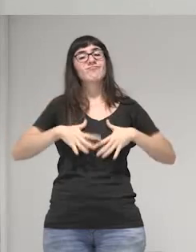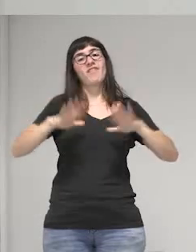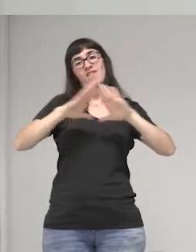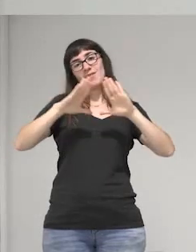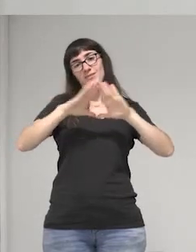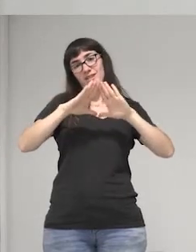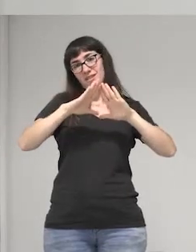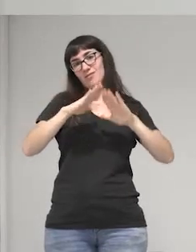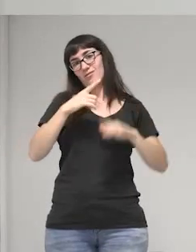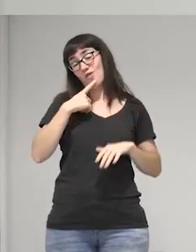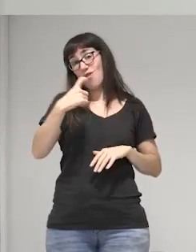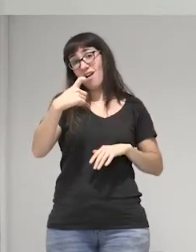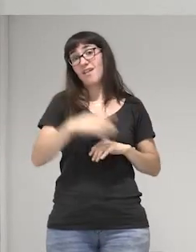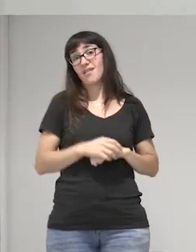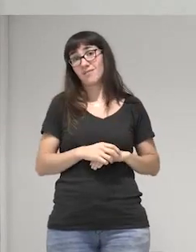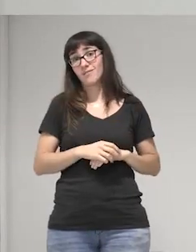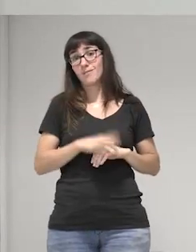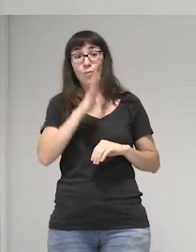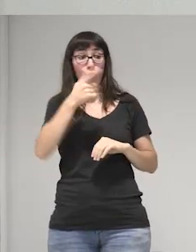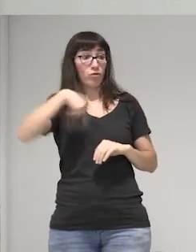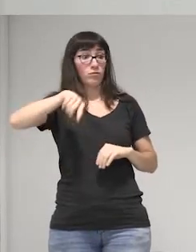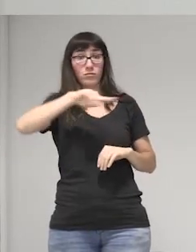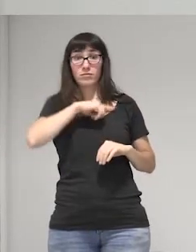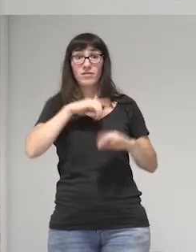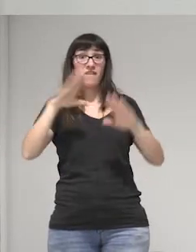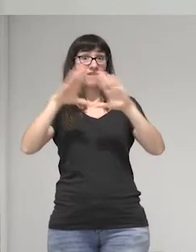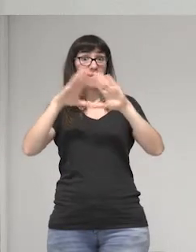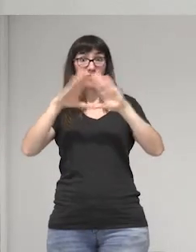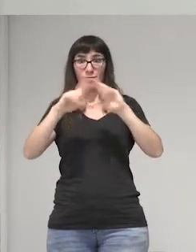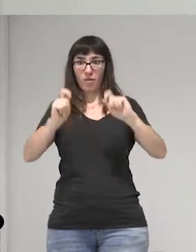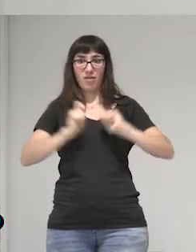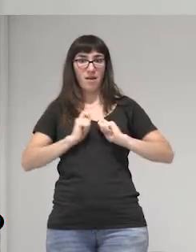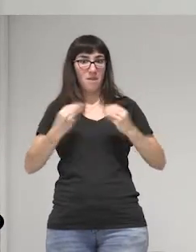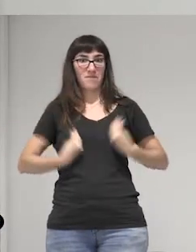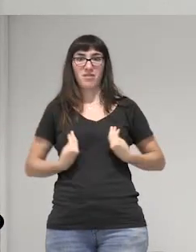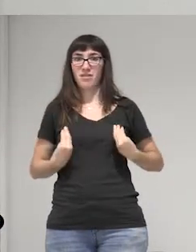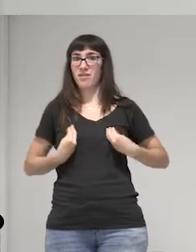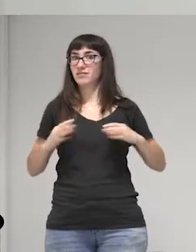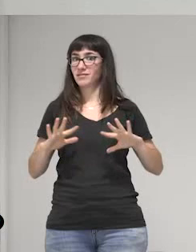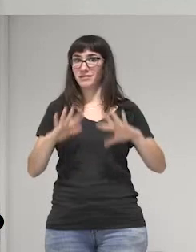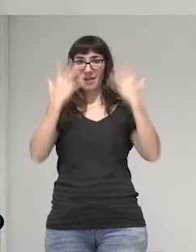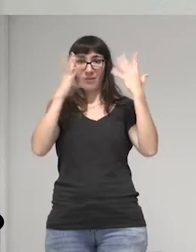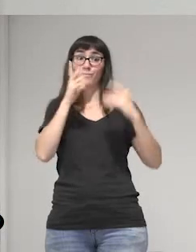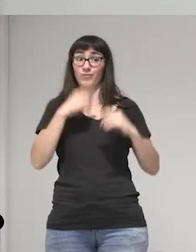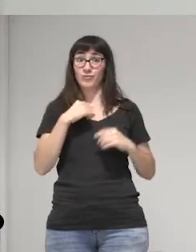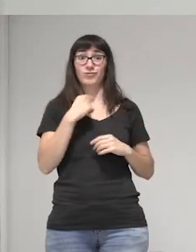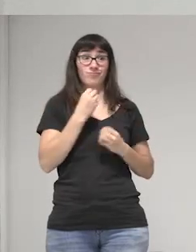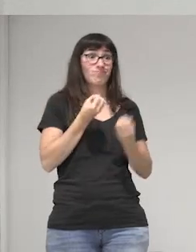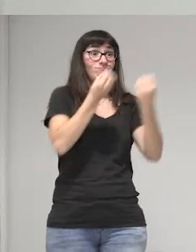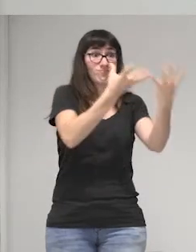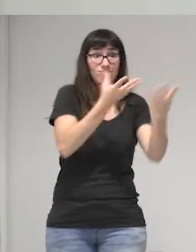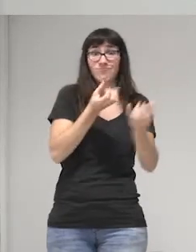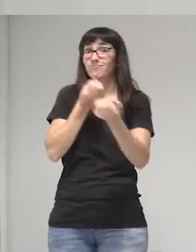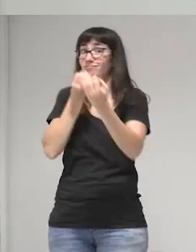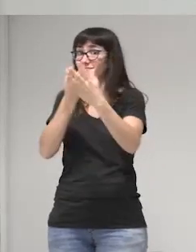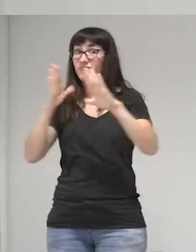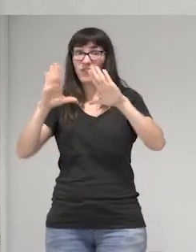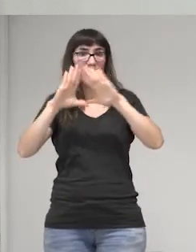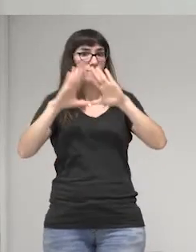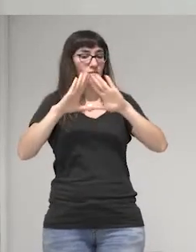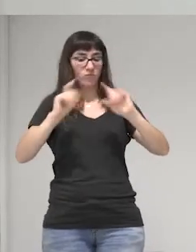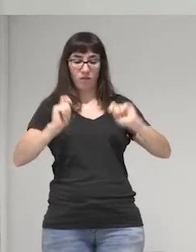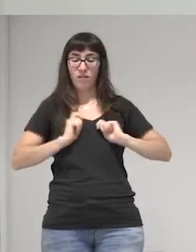porque bueno a la que nos ha salvado la vida el feminismo lo podemos decir y podemos predicarlo muy bien desde